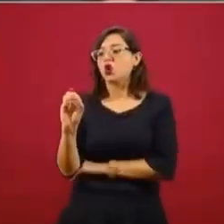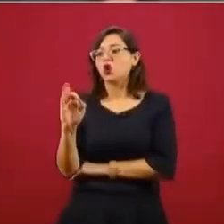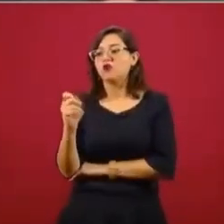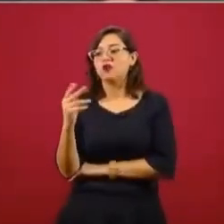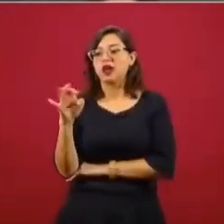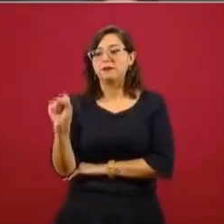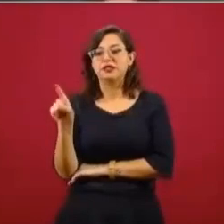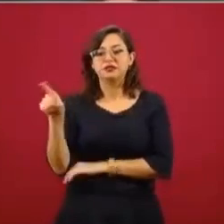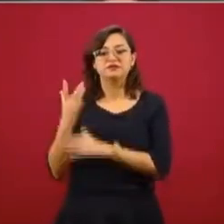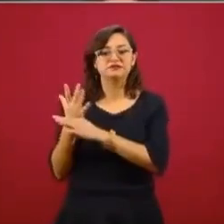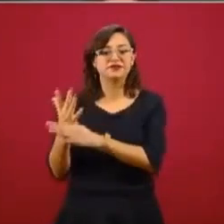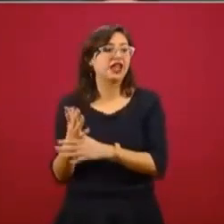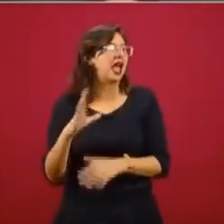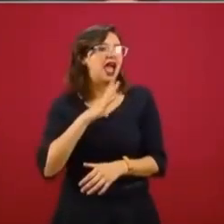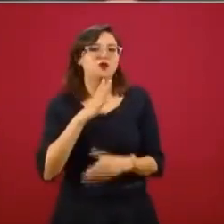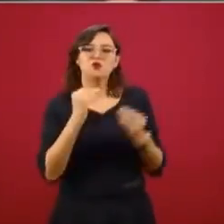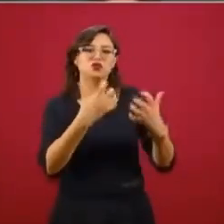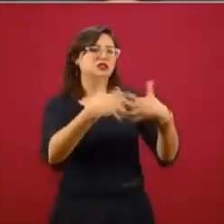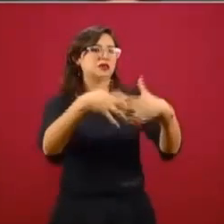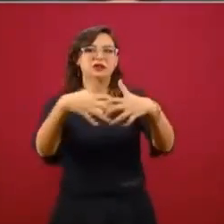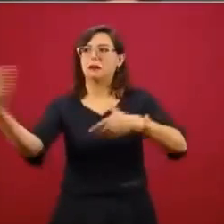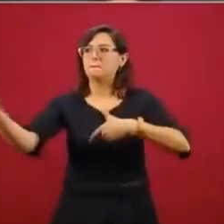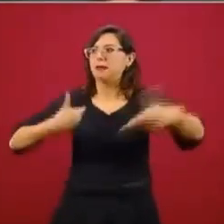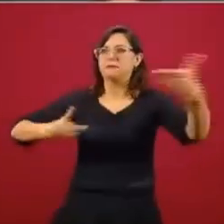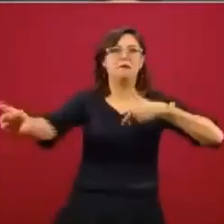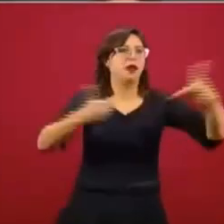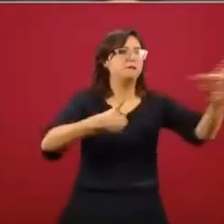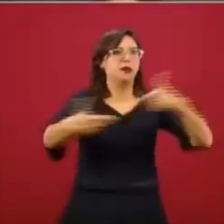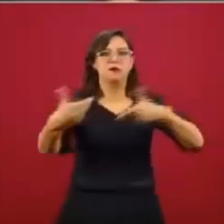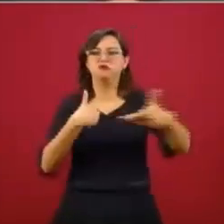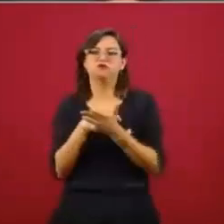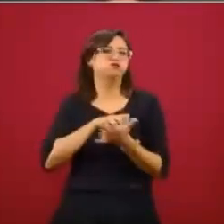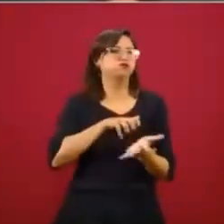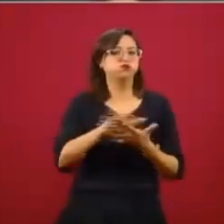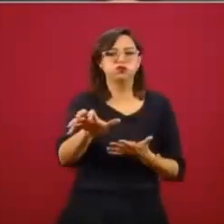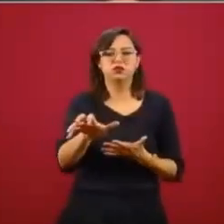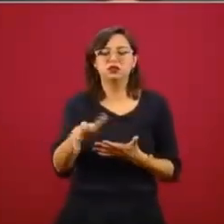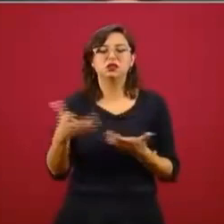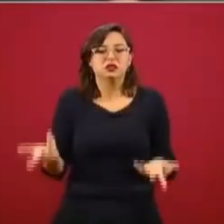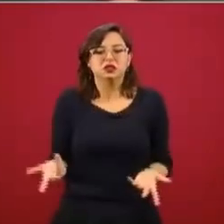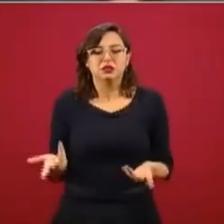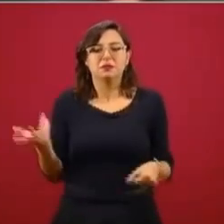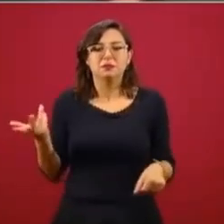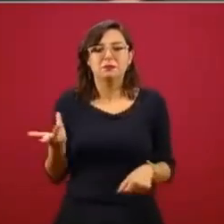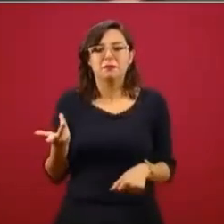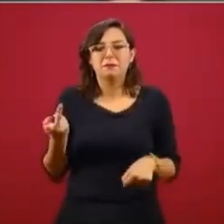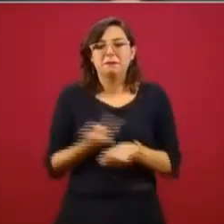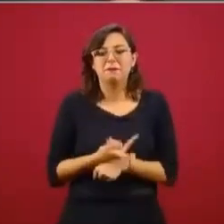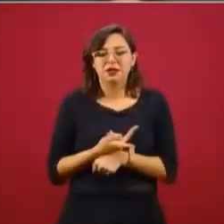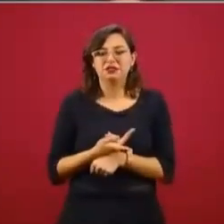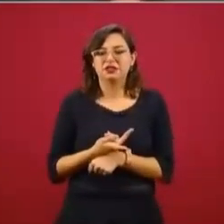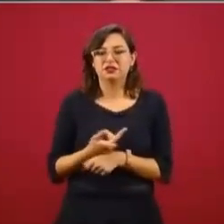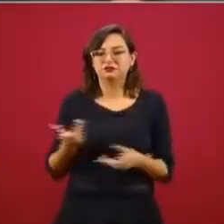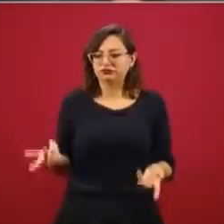una saturación en las solicitudes de este tipo, lo que más parece que está boicoteando a la industria